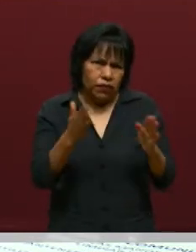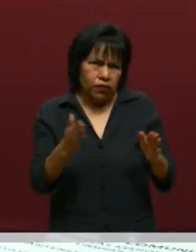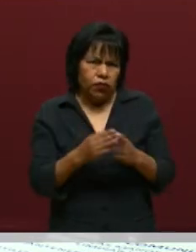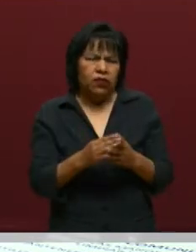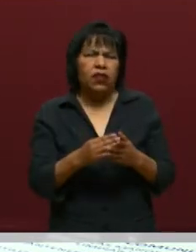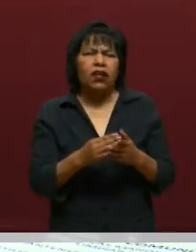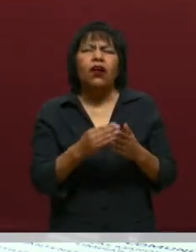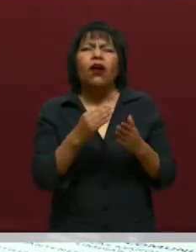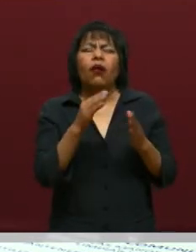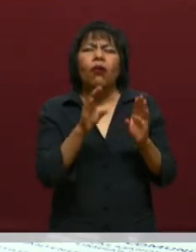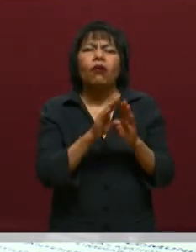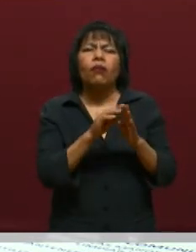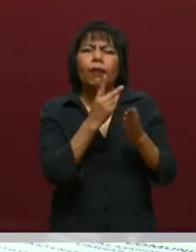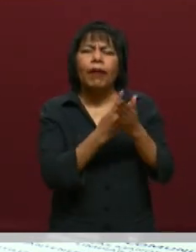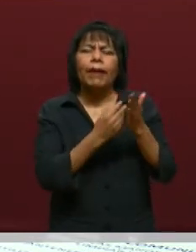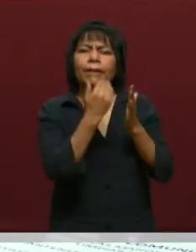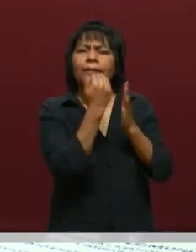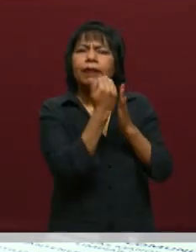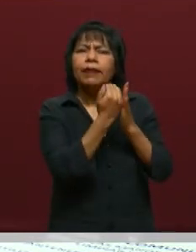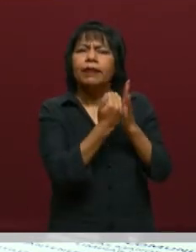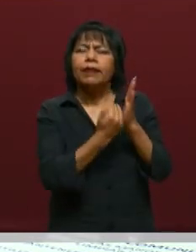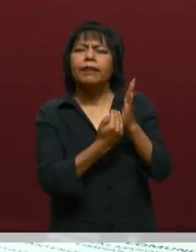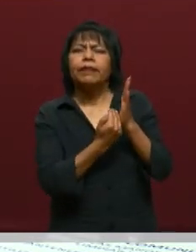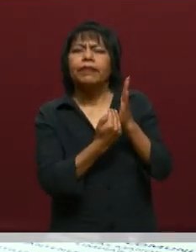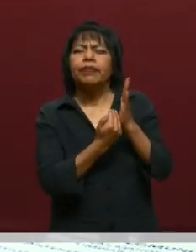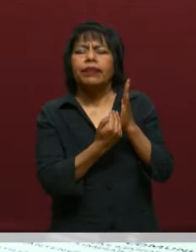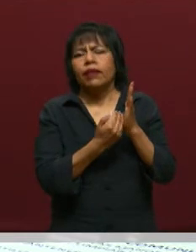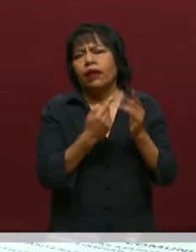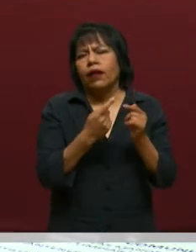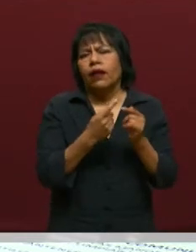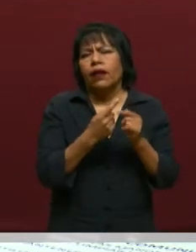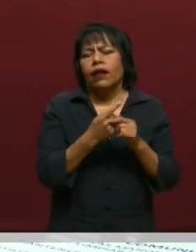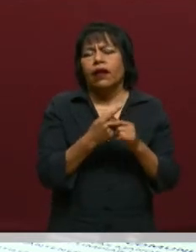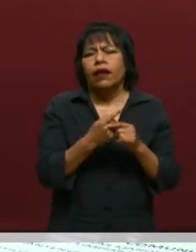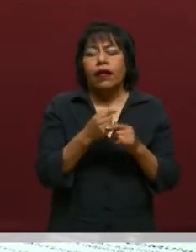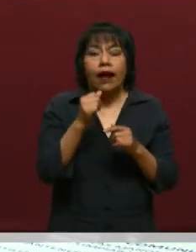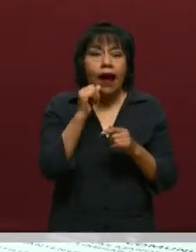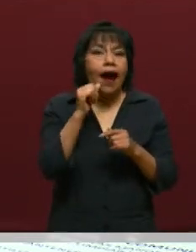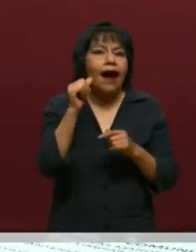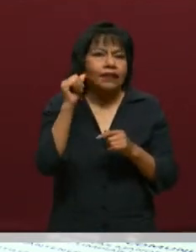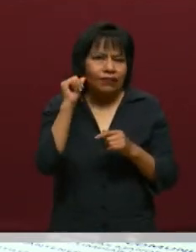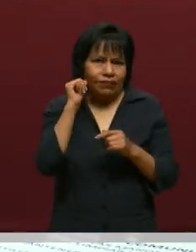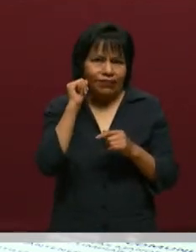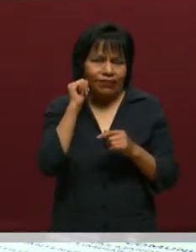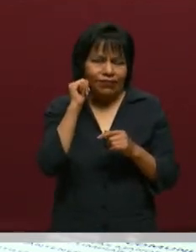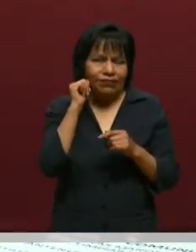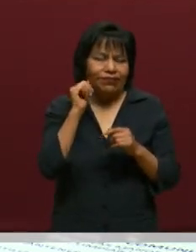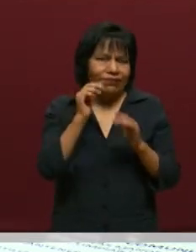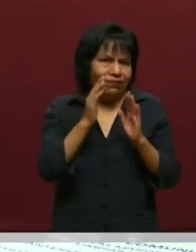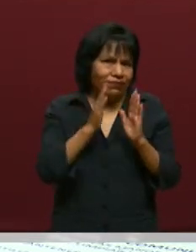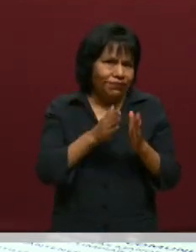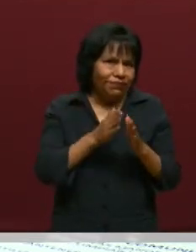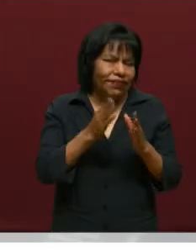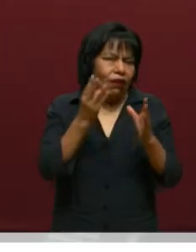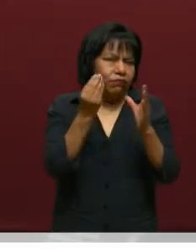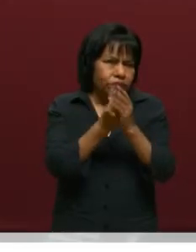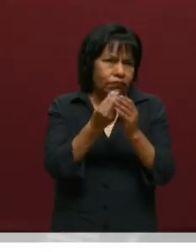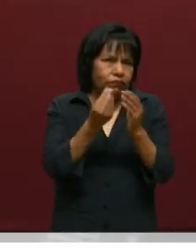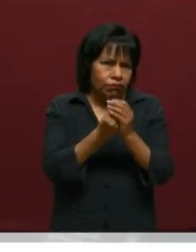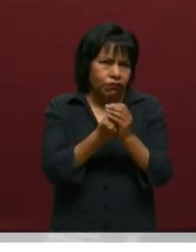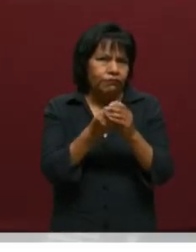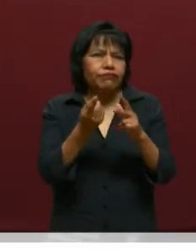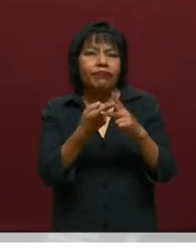programación que está a su disposición a partir del día de ayer. Tenemos estas clases que